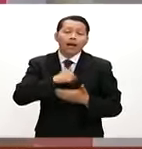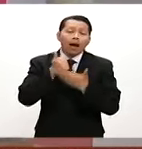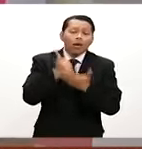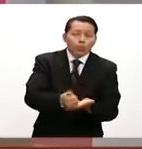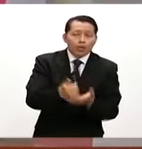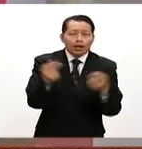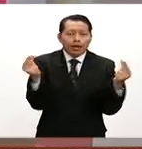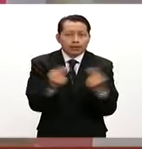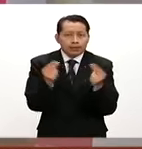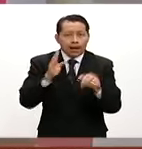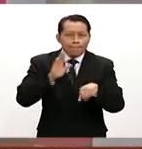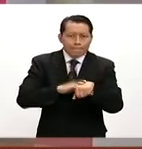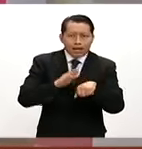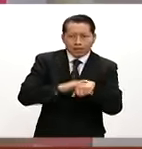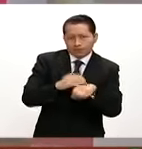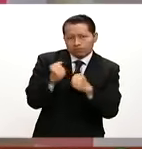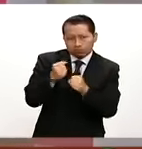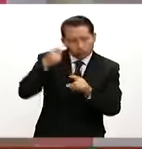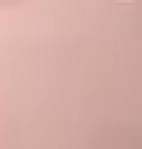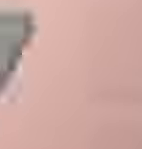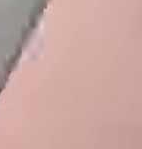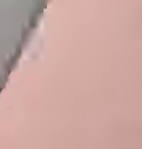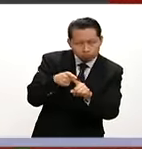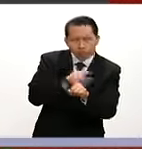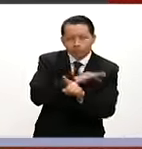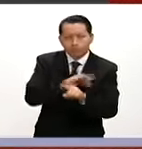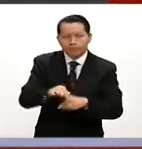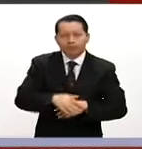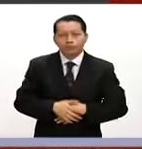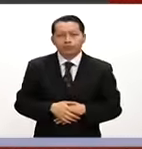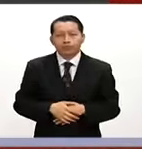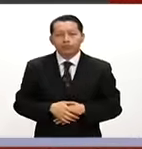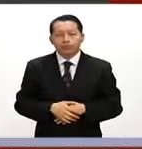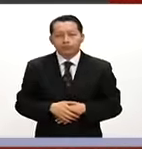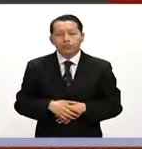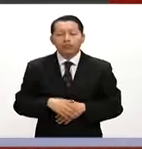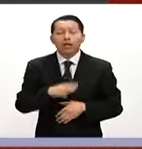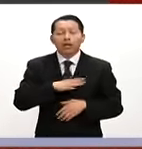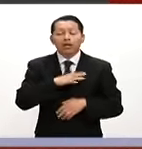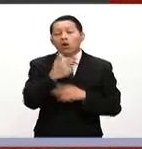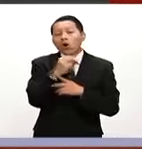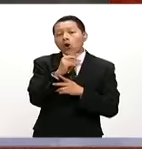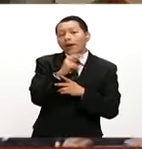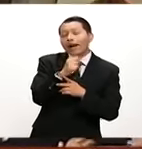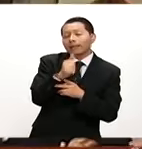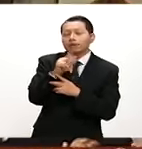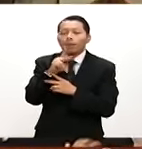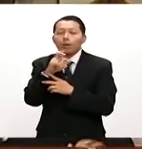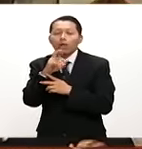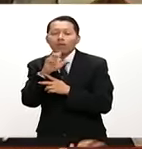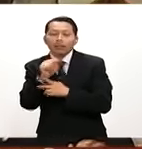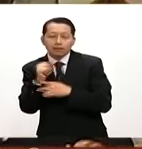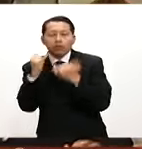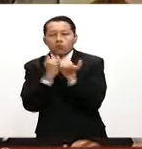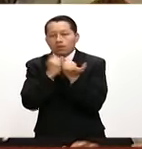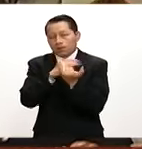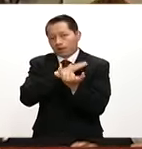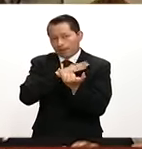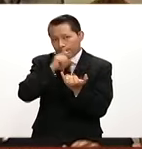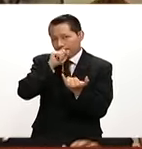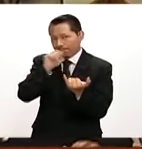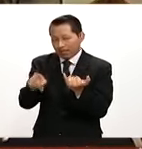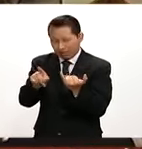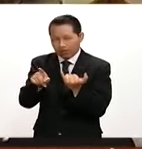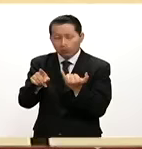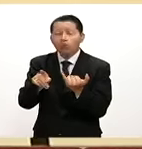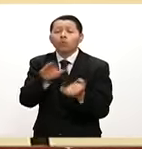más pronta y más focalizada. Hogares, Providencia y el Sistema para el Desarrollo Integral de la Familia en la Ciudad de México pusieron